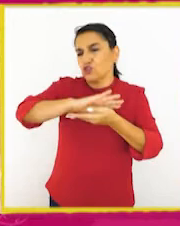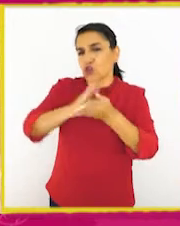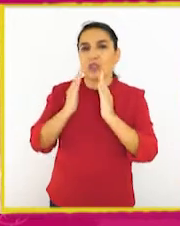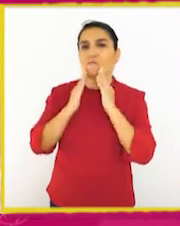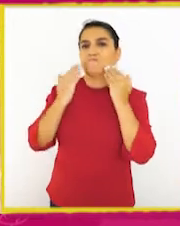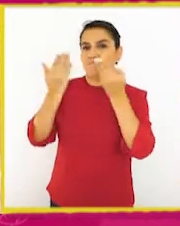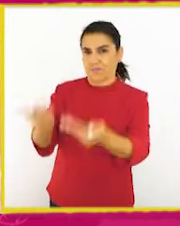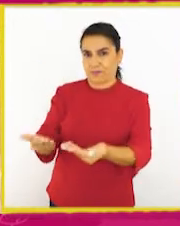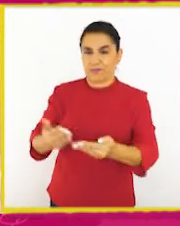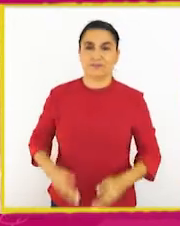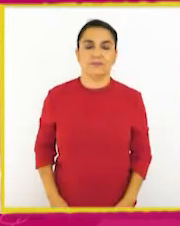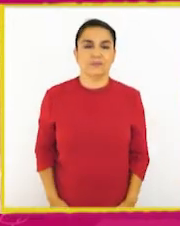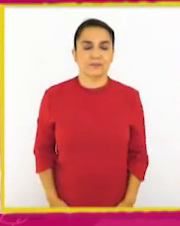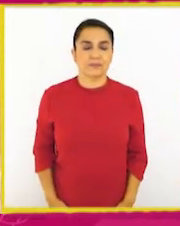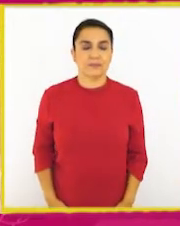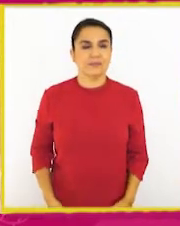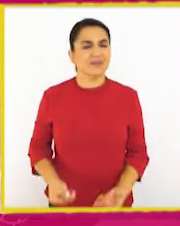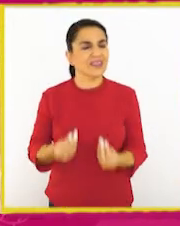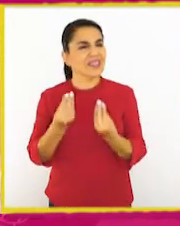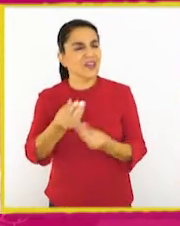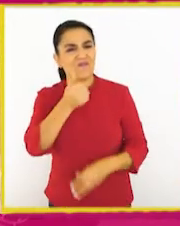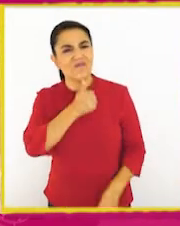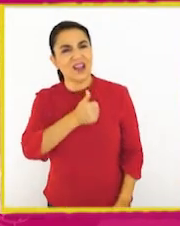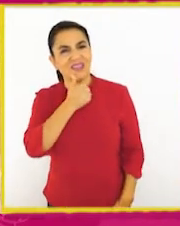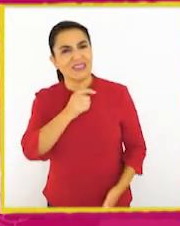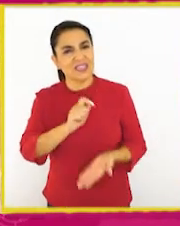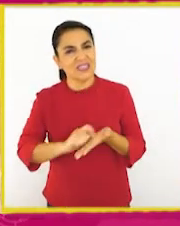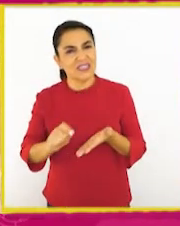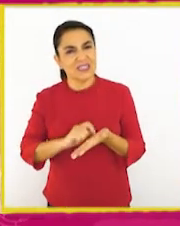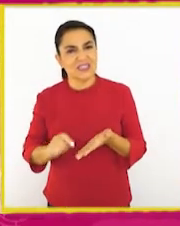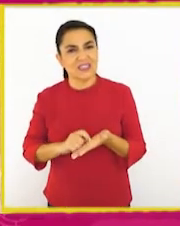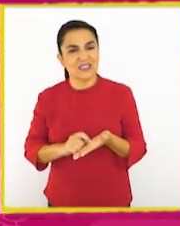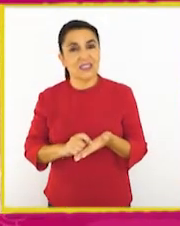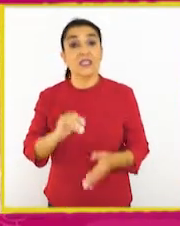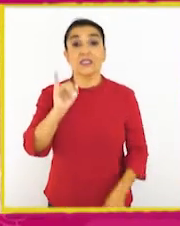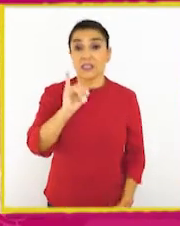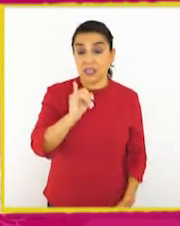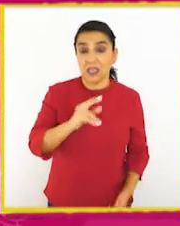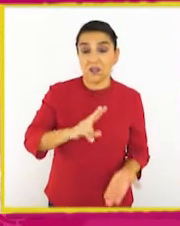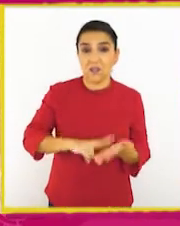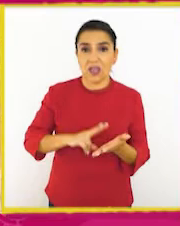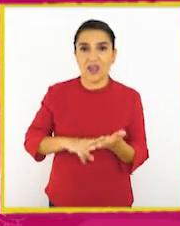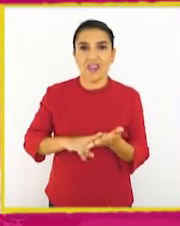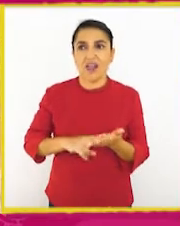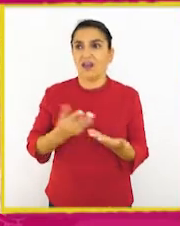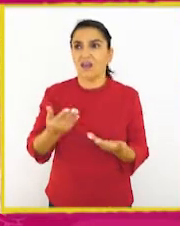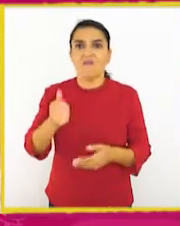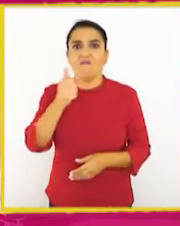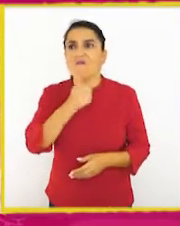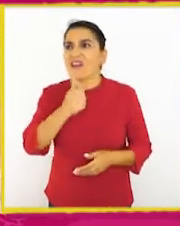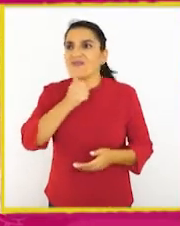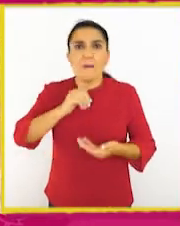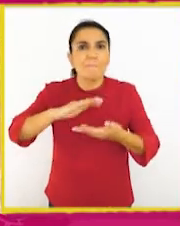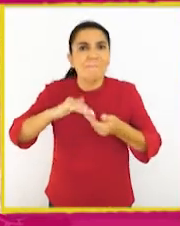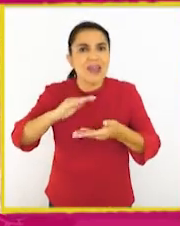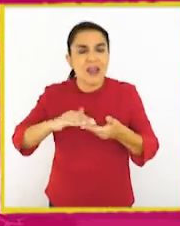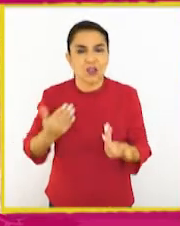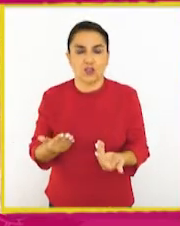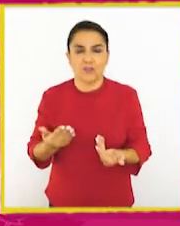tu plata. ¡Bien! ¿Qué creen que puede faltar? Sí, ¿cierto? El perdón.